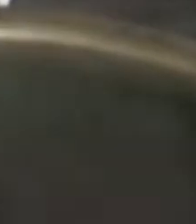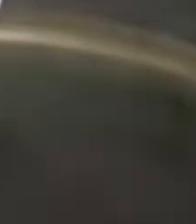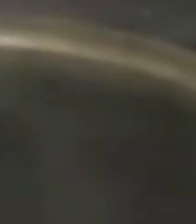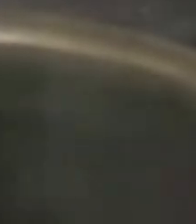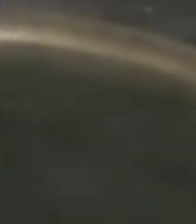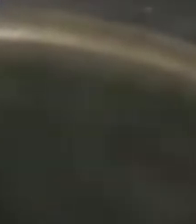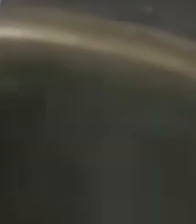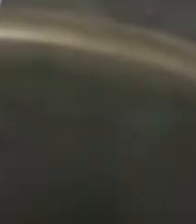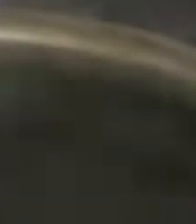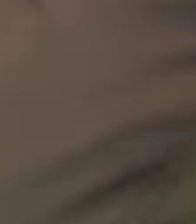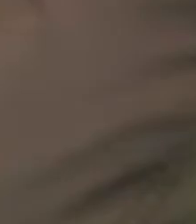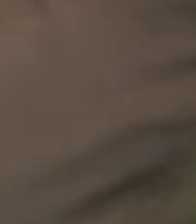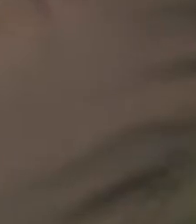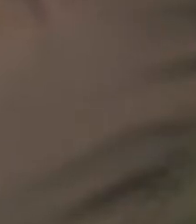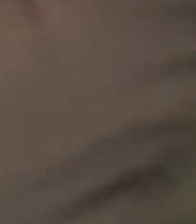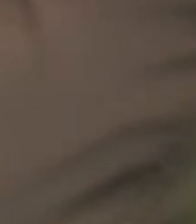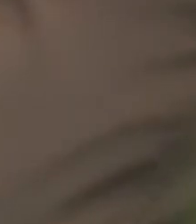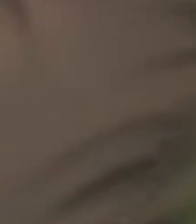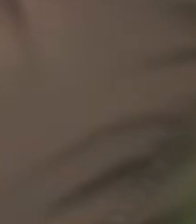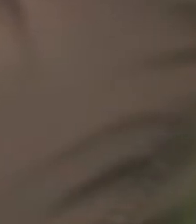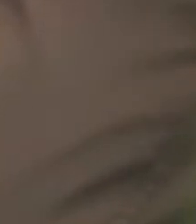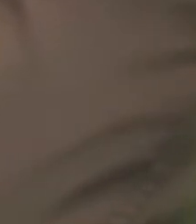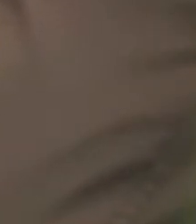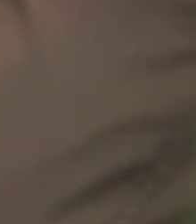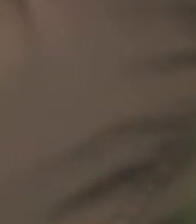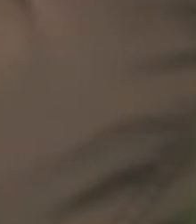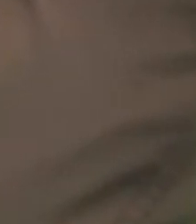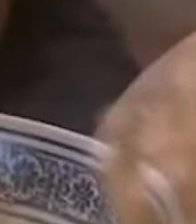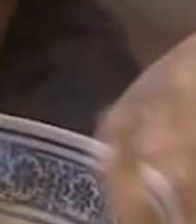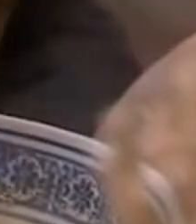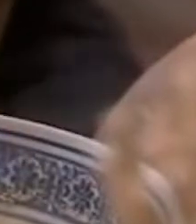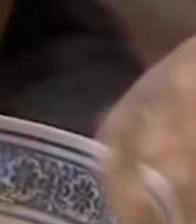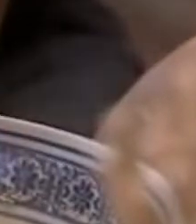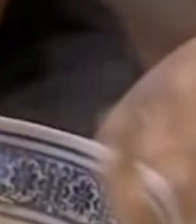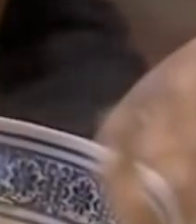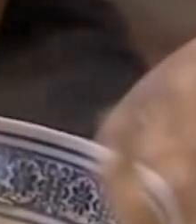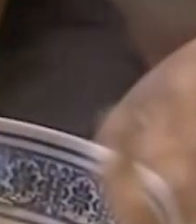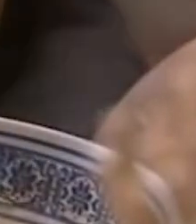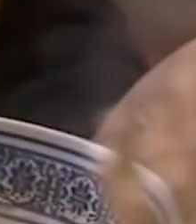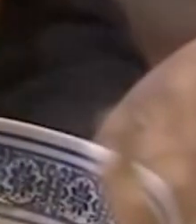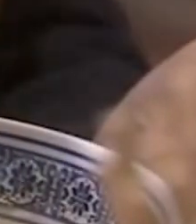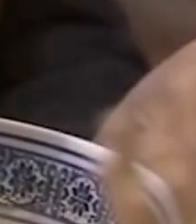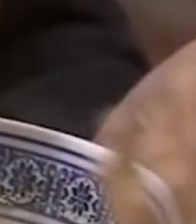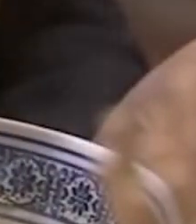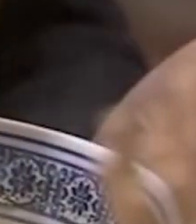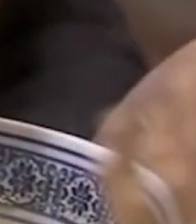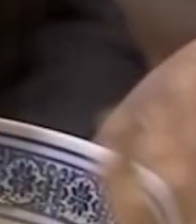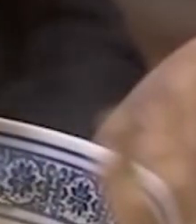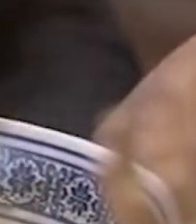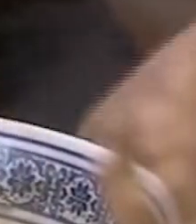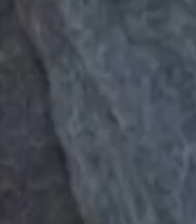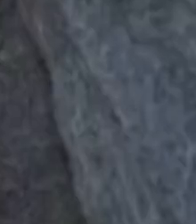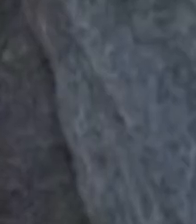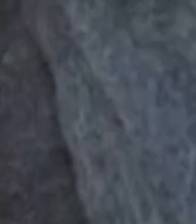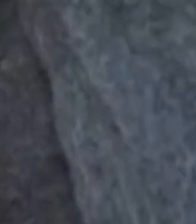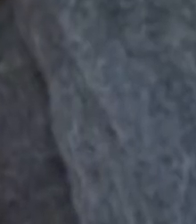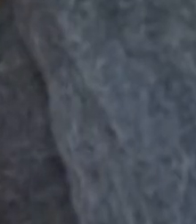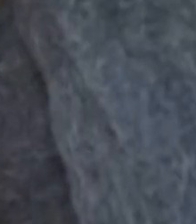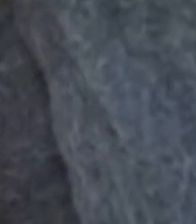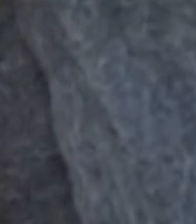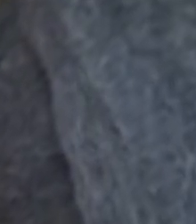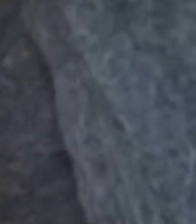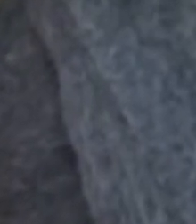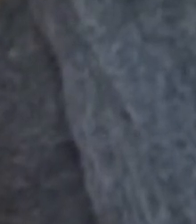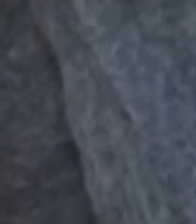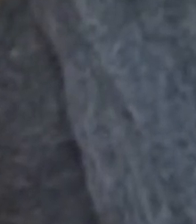Mian Esta receta Es una de las Ocho maravillas Extrañas De Xi'an El Fideo Pian Pian Mian Se asemeja A un